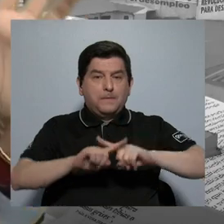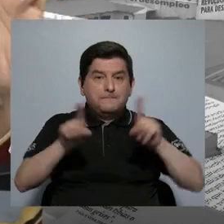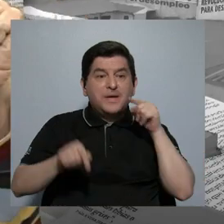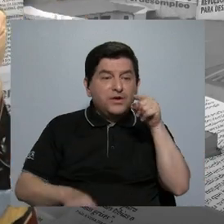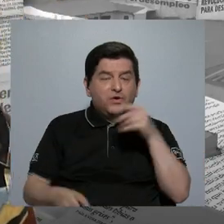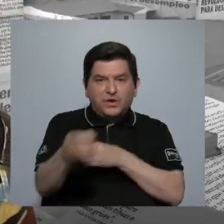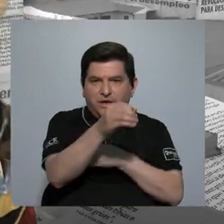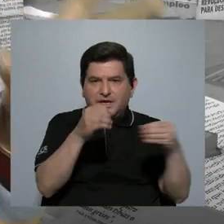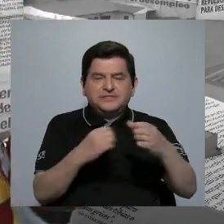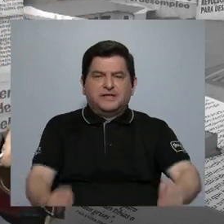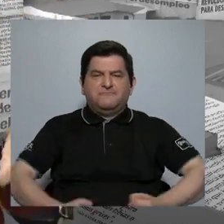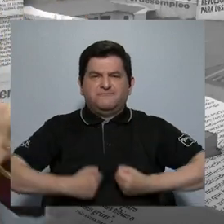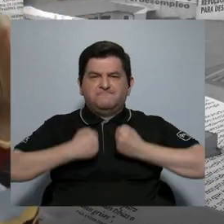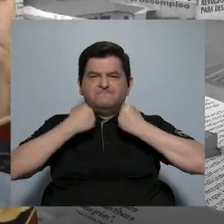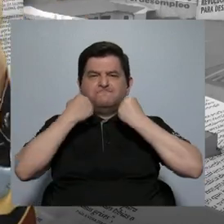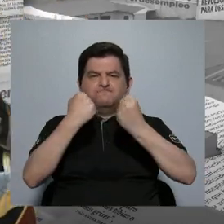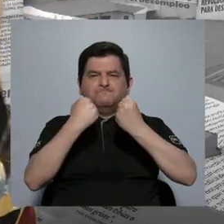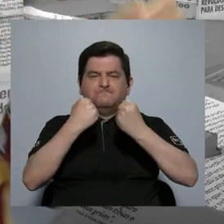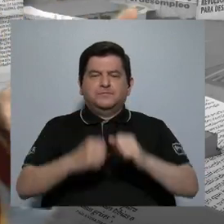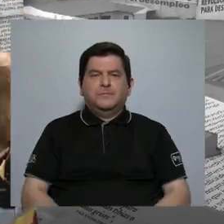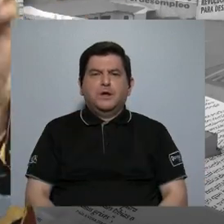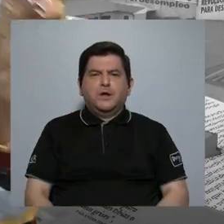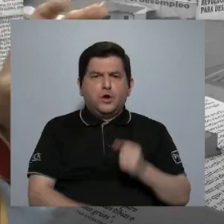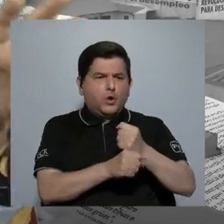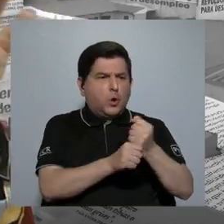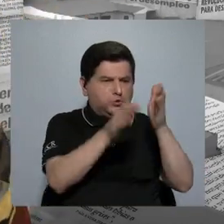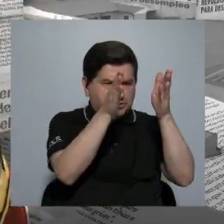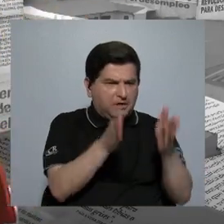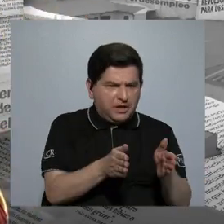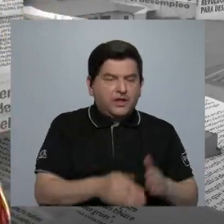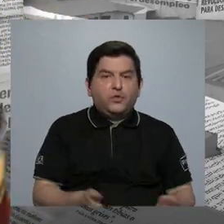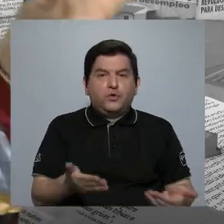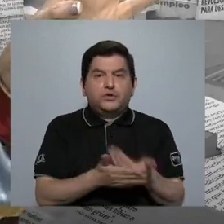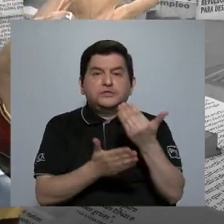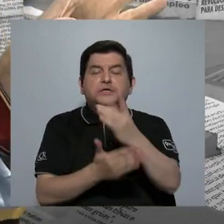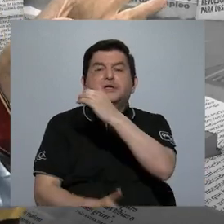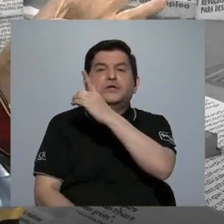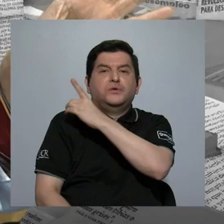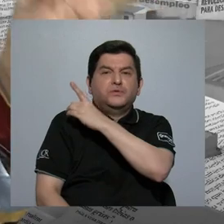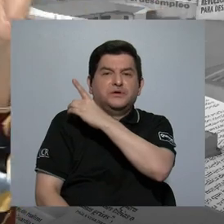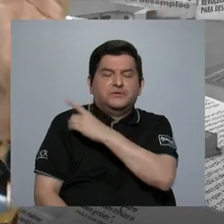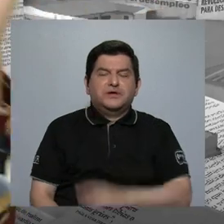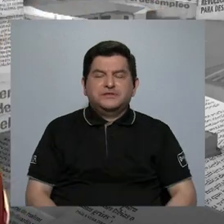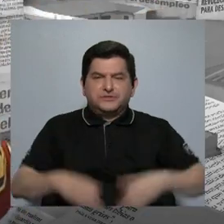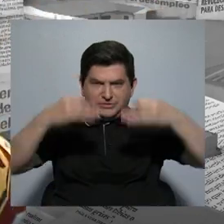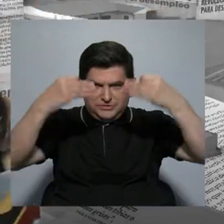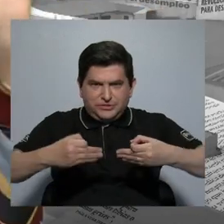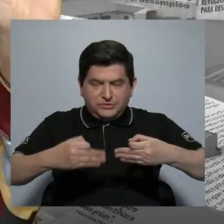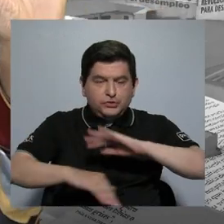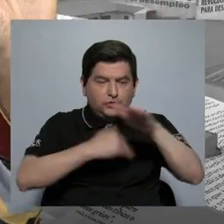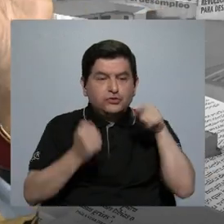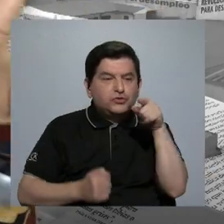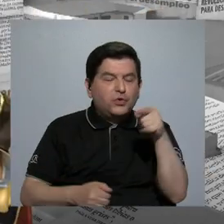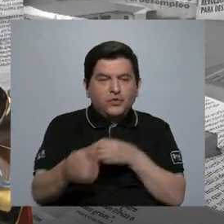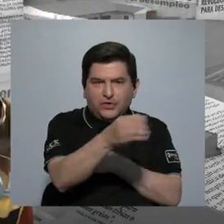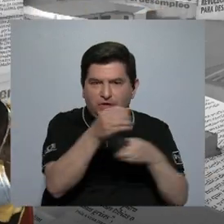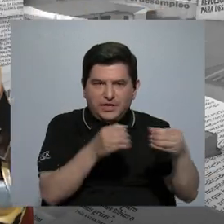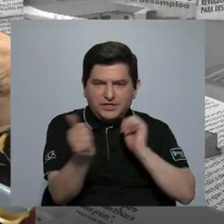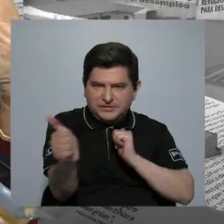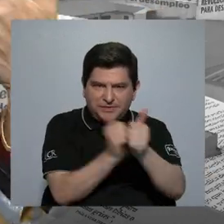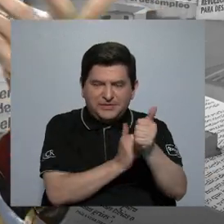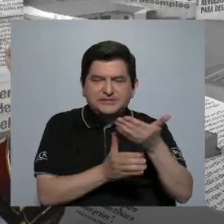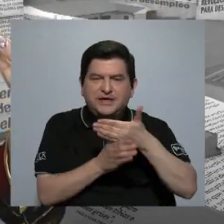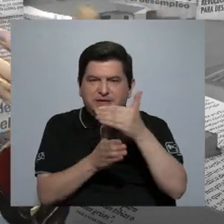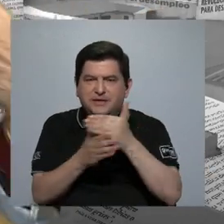la agencia se fortalece con personal, etc., y hay una nueva directriz, que todo tiene que pasar por la agencia para